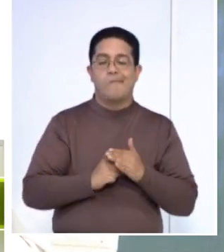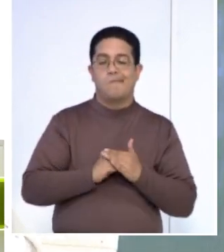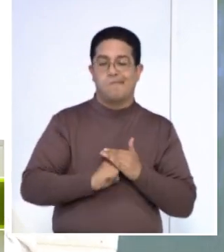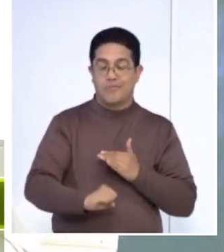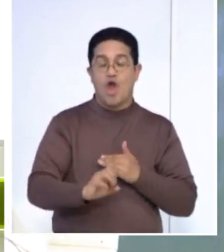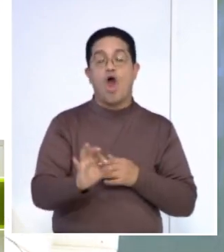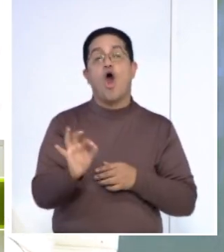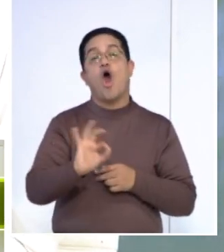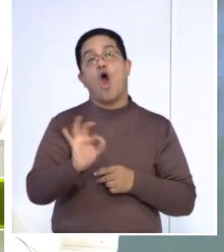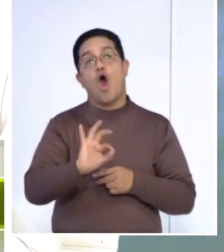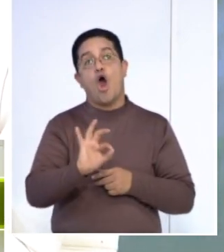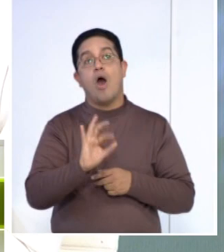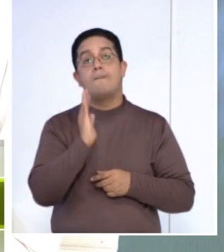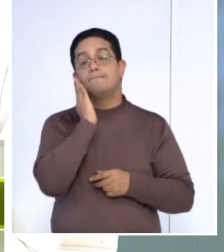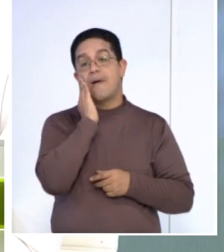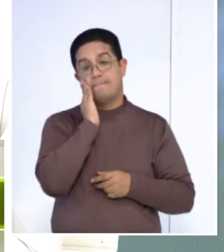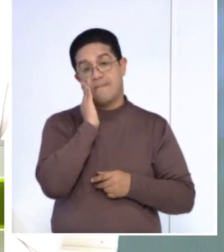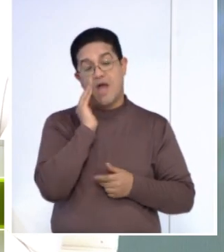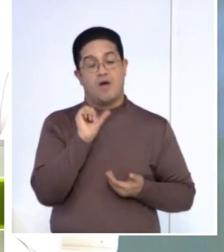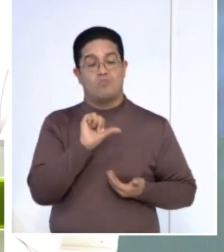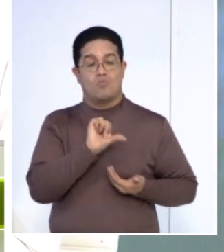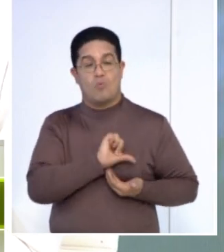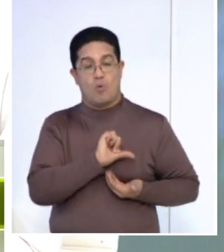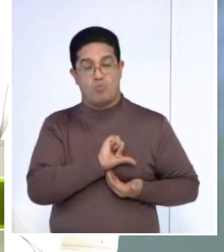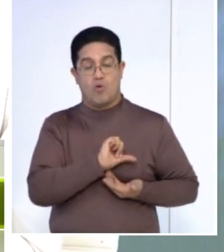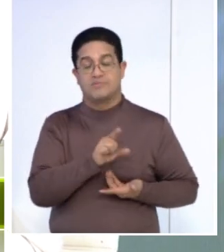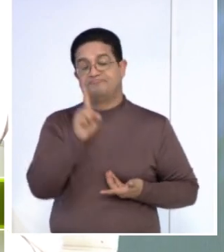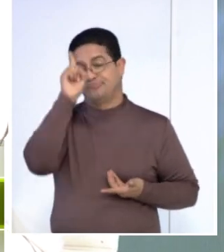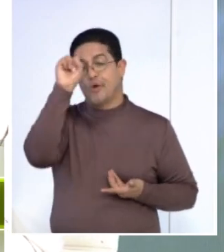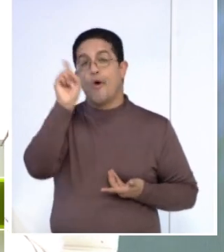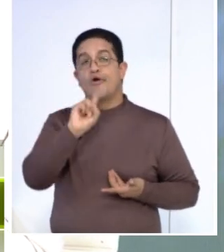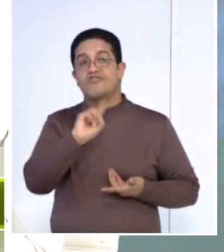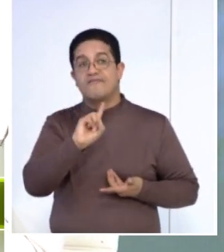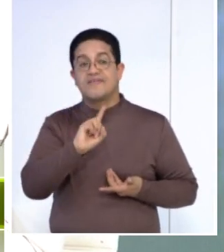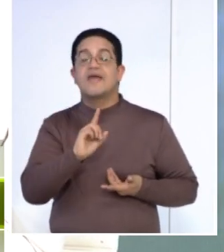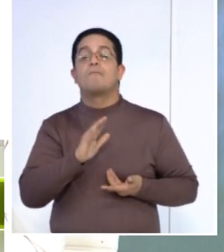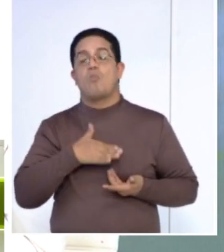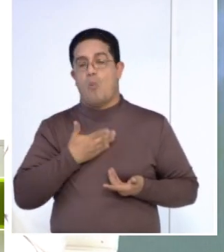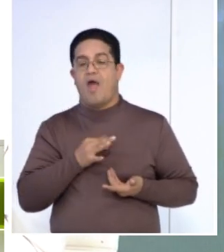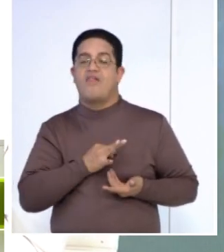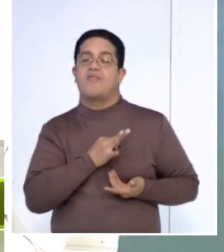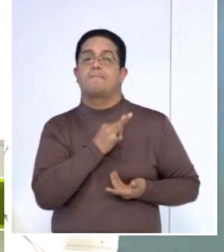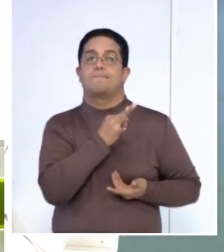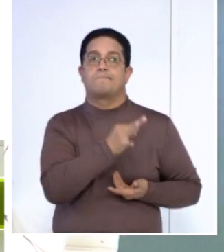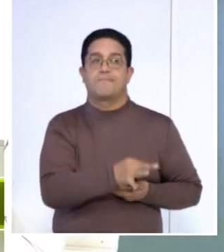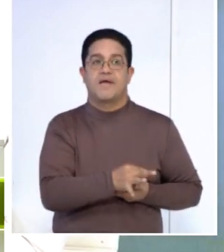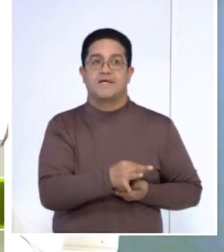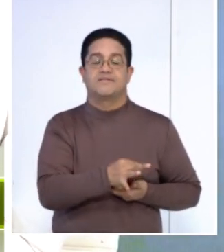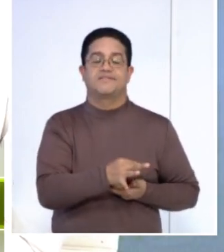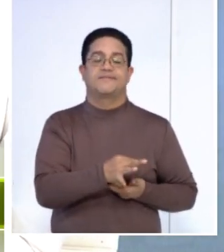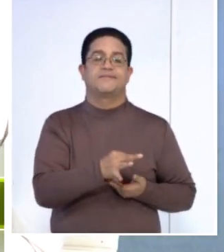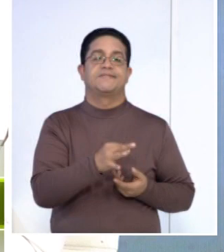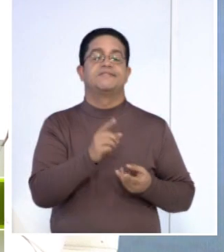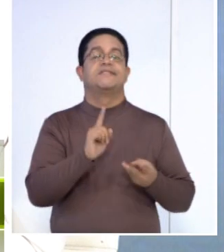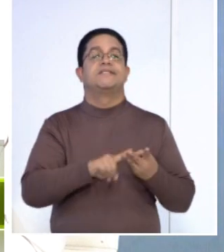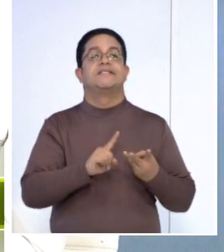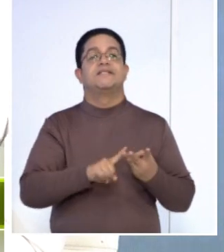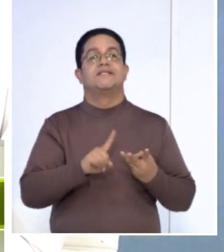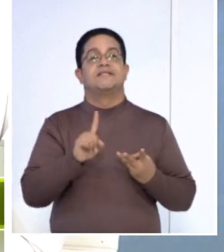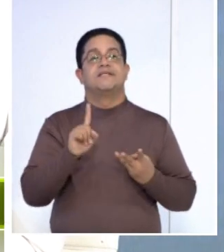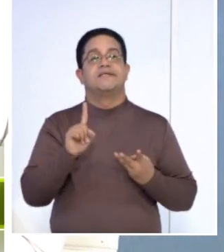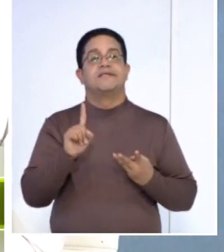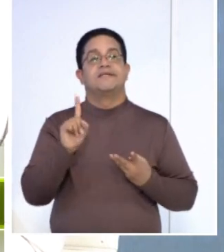Y no conocía que tenía el virus, porque bien no nos explica, son las únicas condiciones para no ser amamantado y también